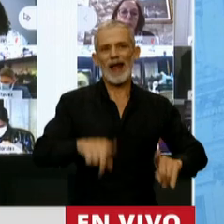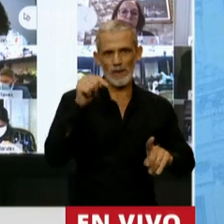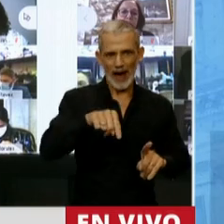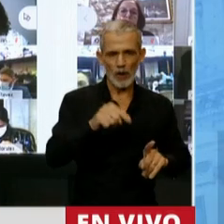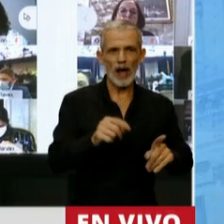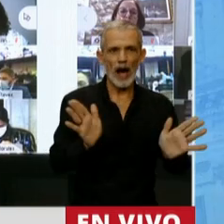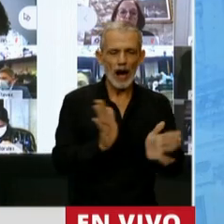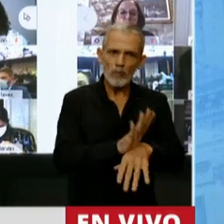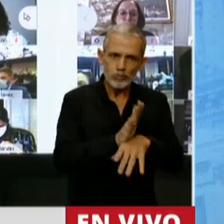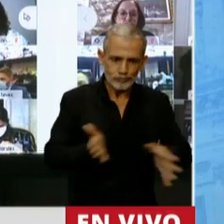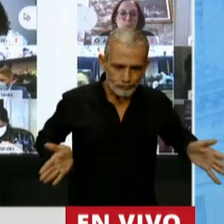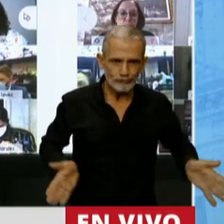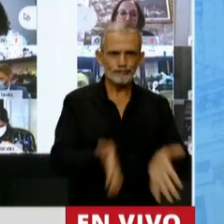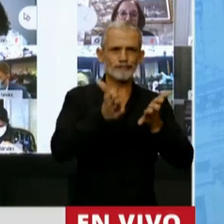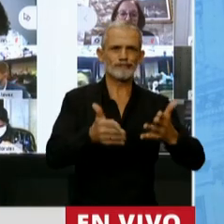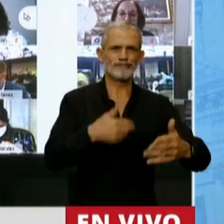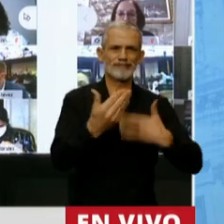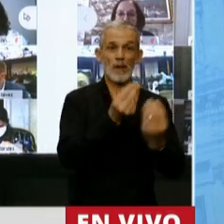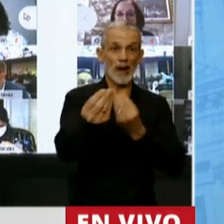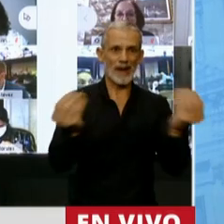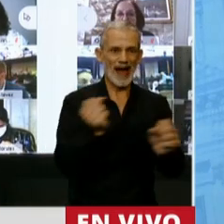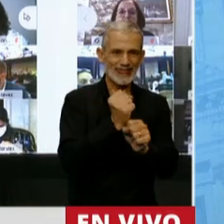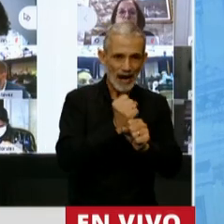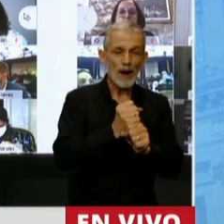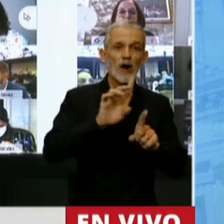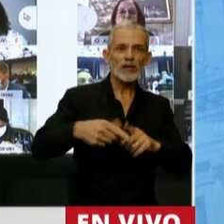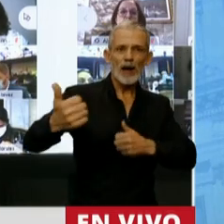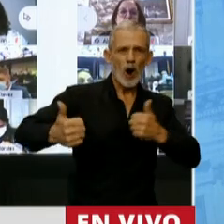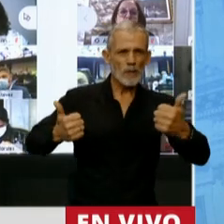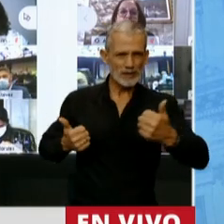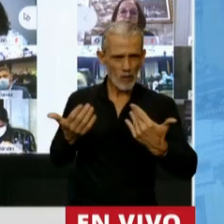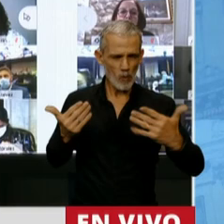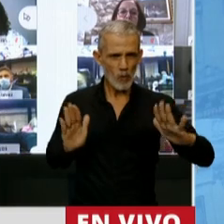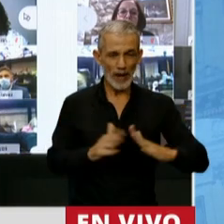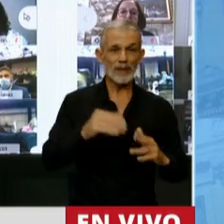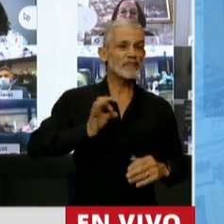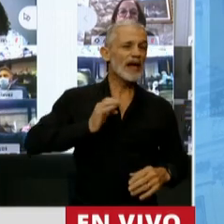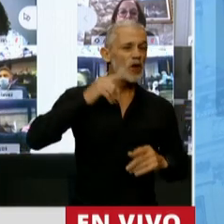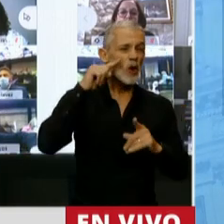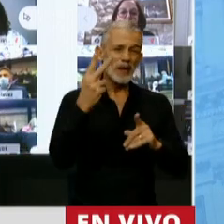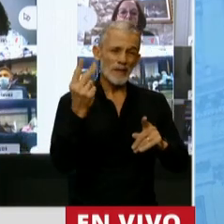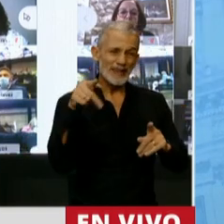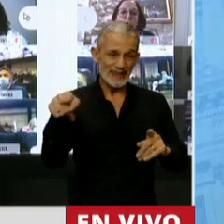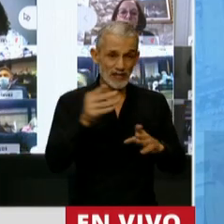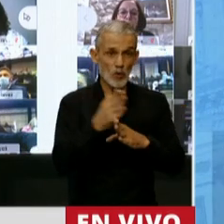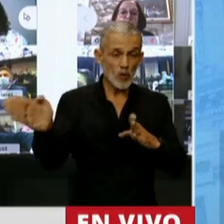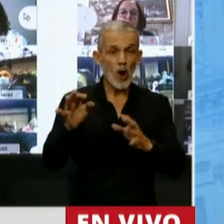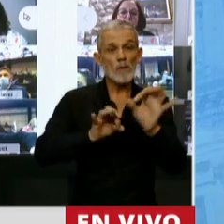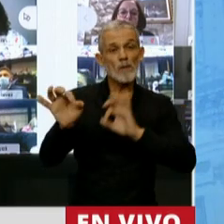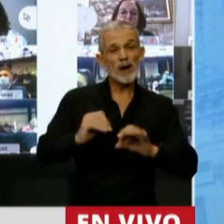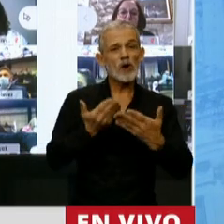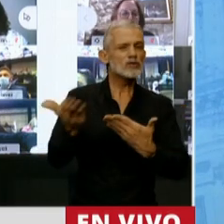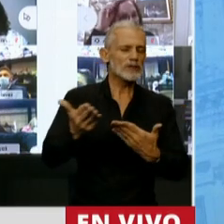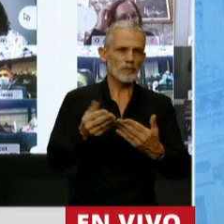un motor de la economía, la generación de empleo y la competitividad. En el 2021 el proyecto,